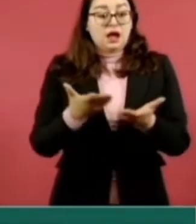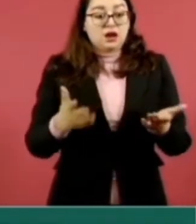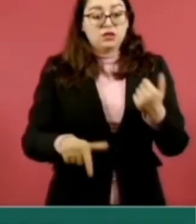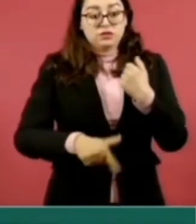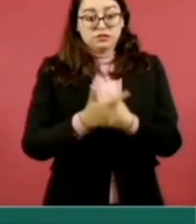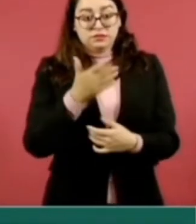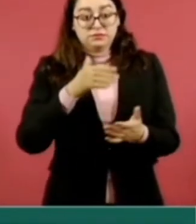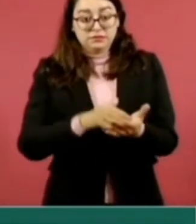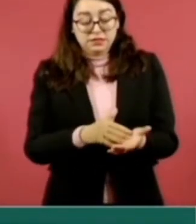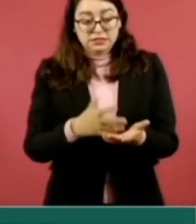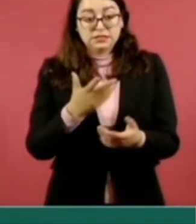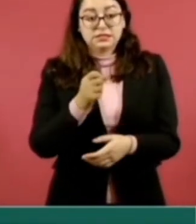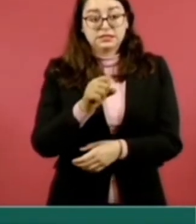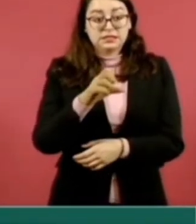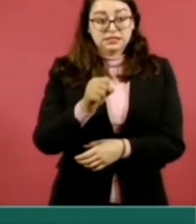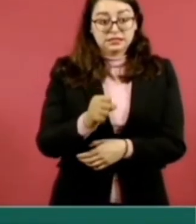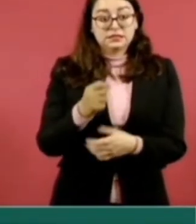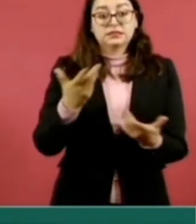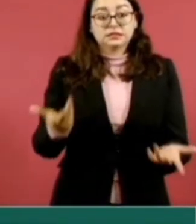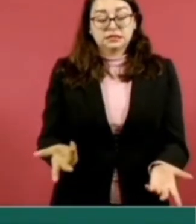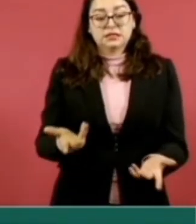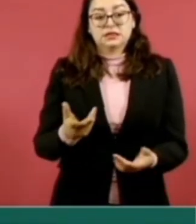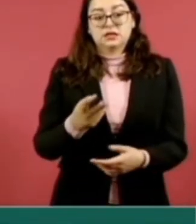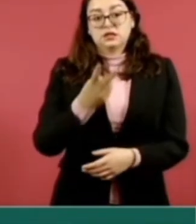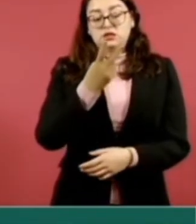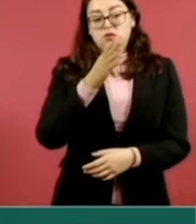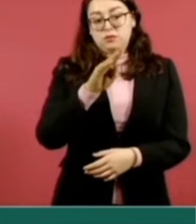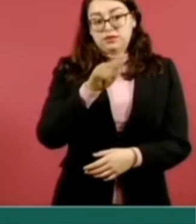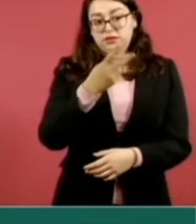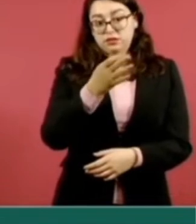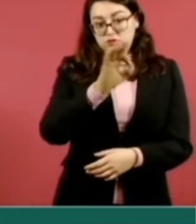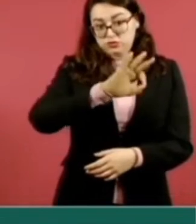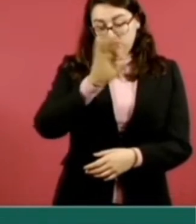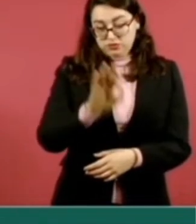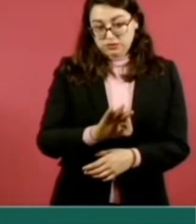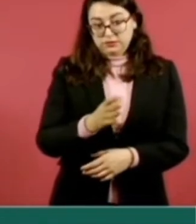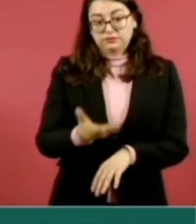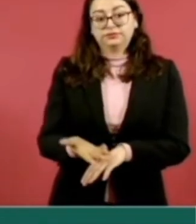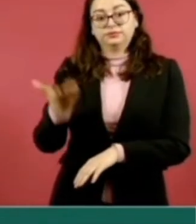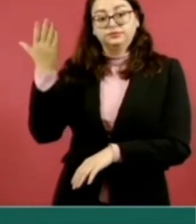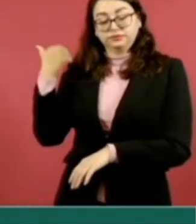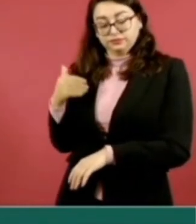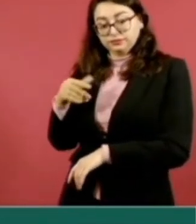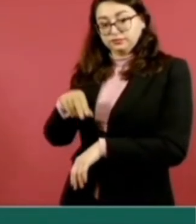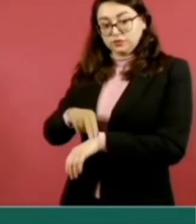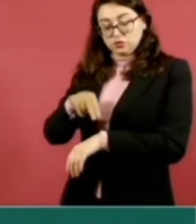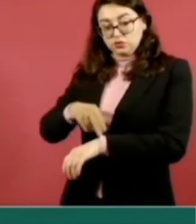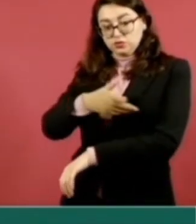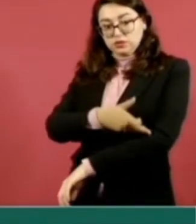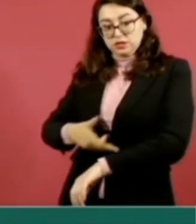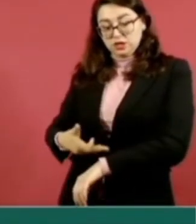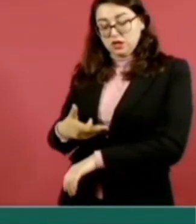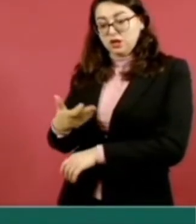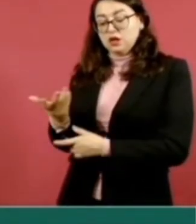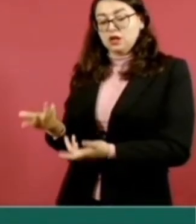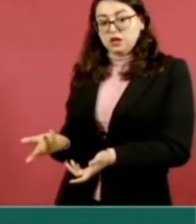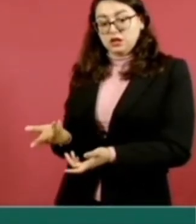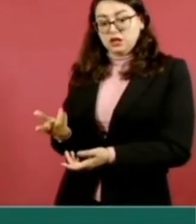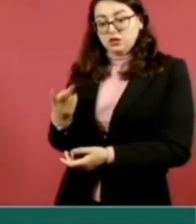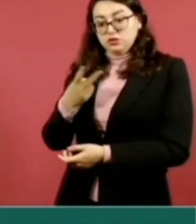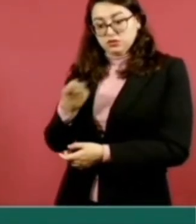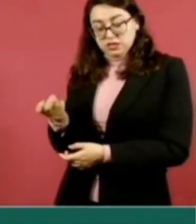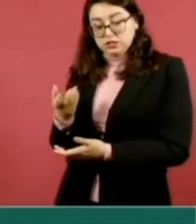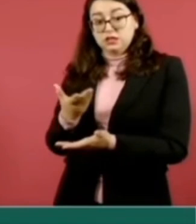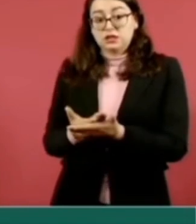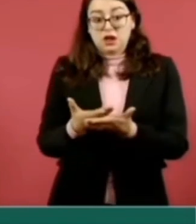92 por ciento para este estado. Las consultas de medicina familiar pasaron de 594 a 743